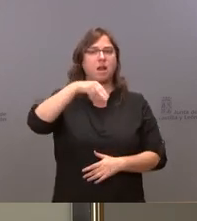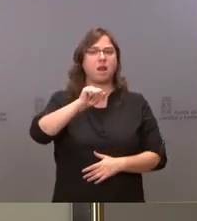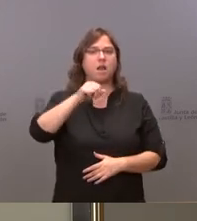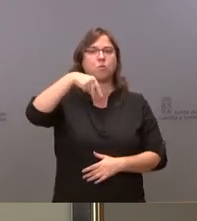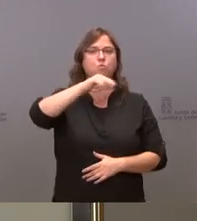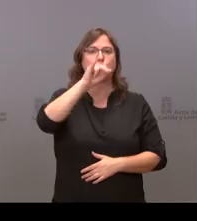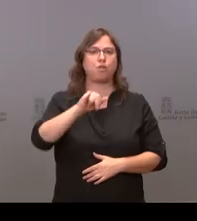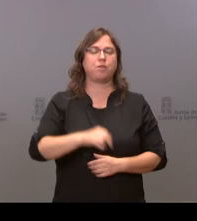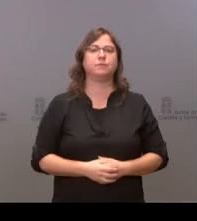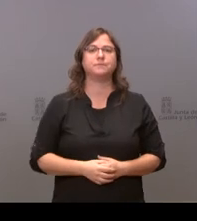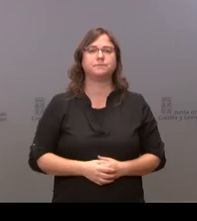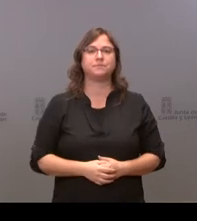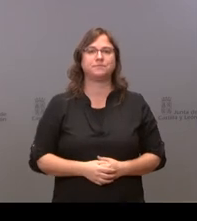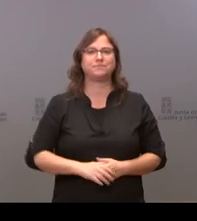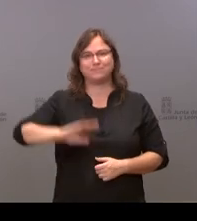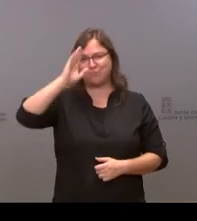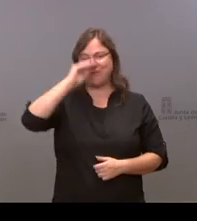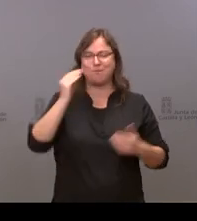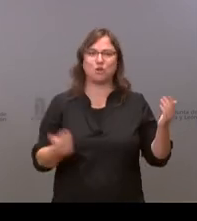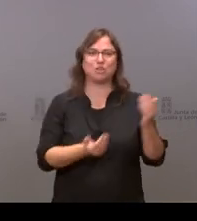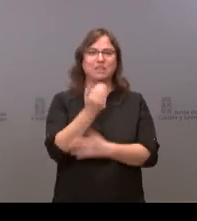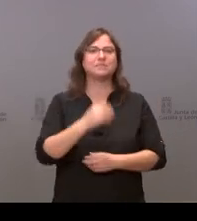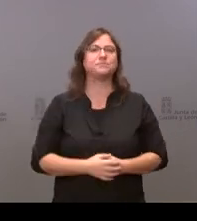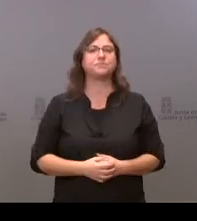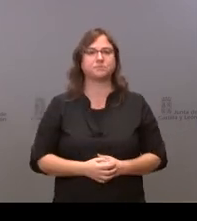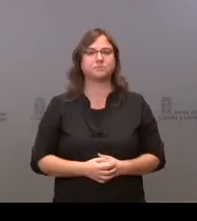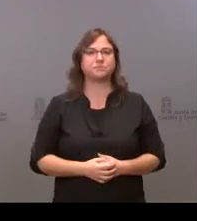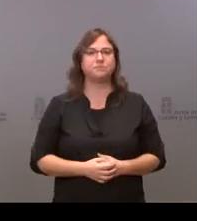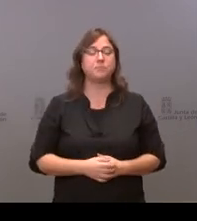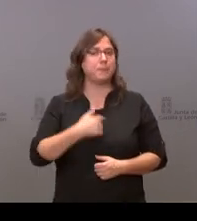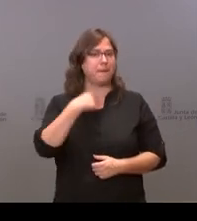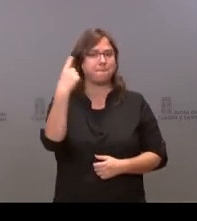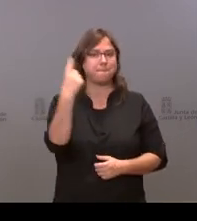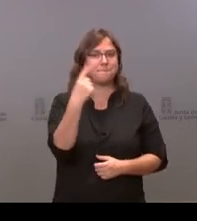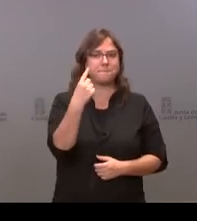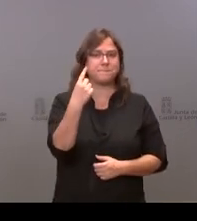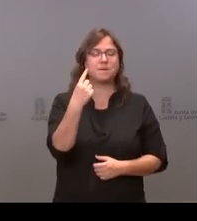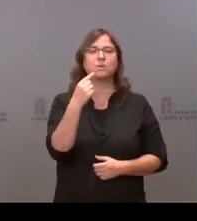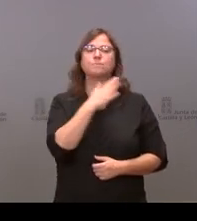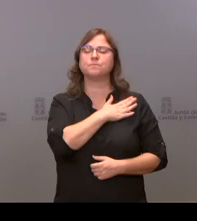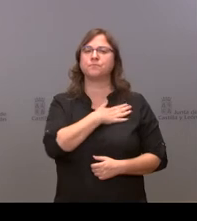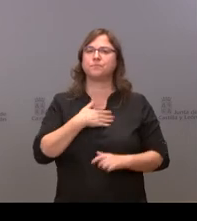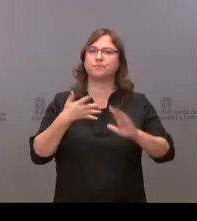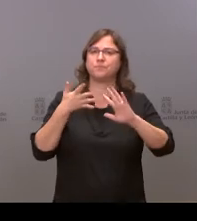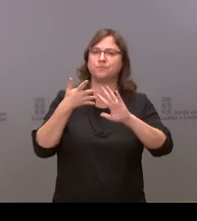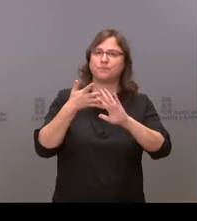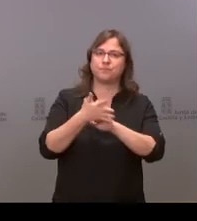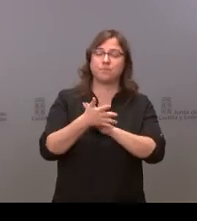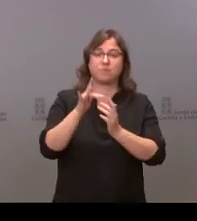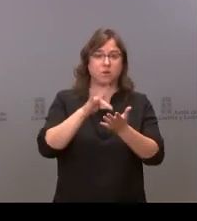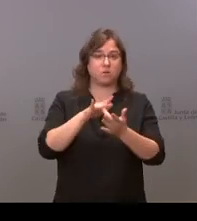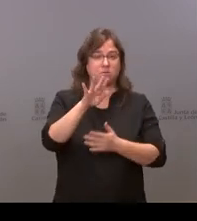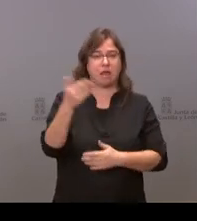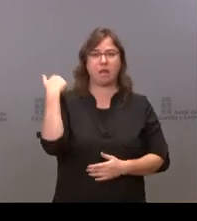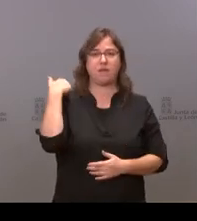Encarna Hola buenos días lo primero referirme a que ha señalado